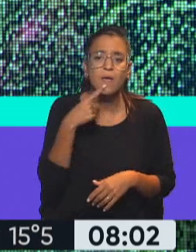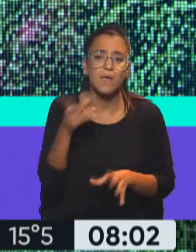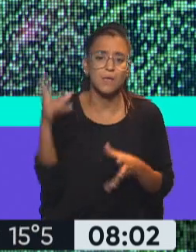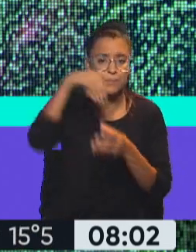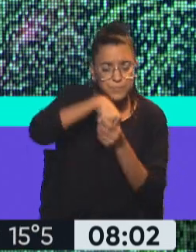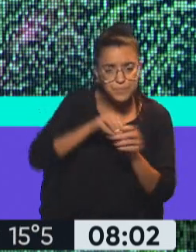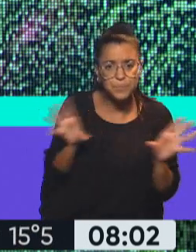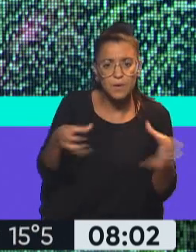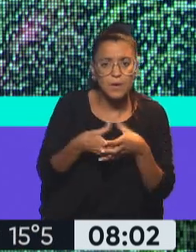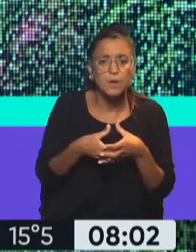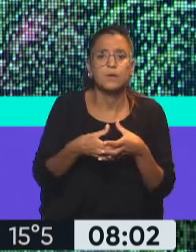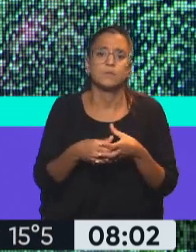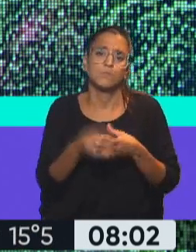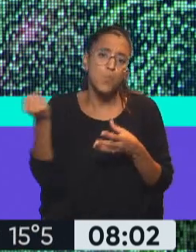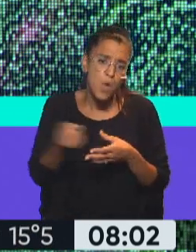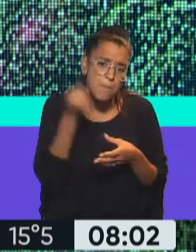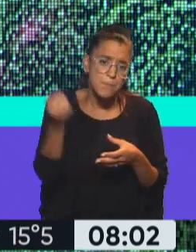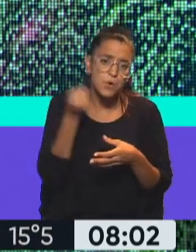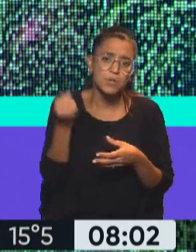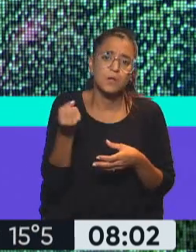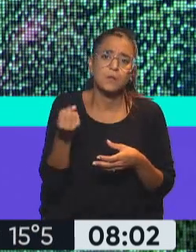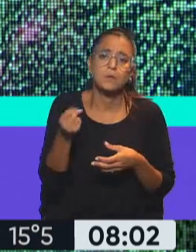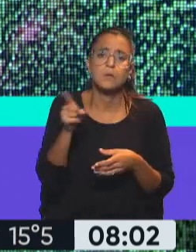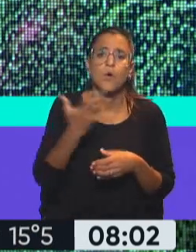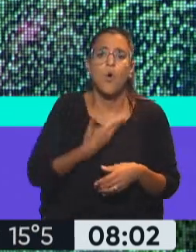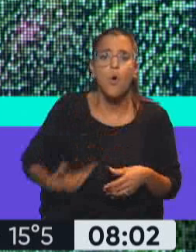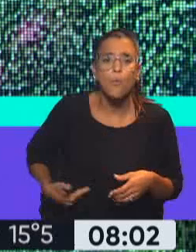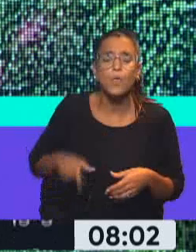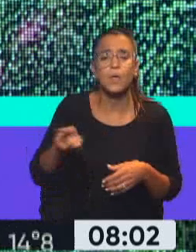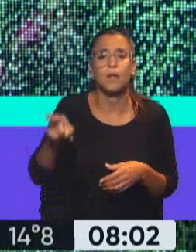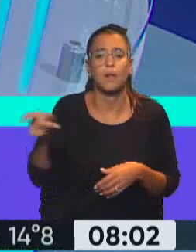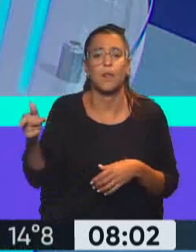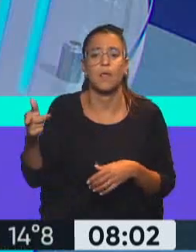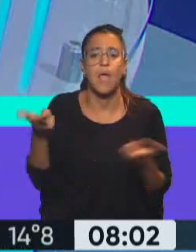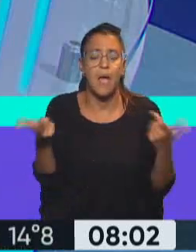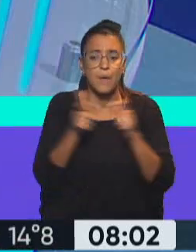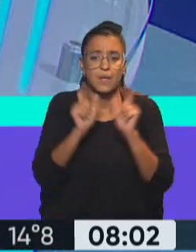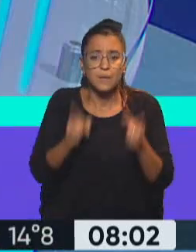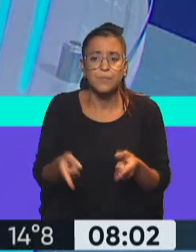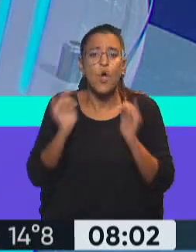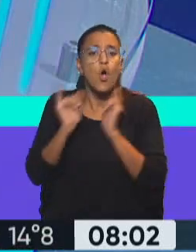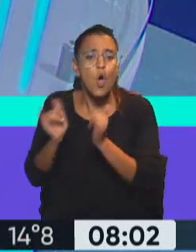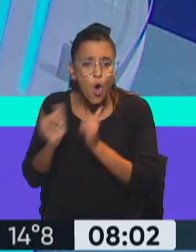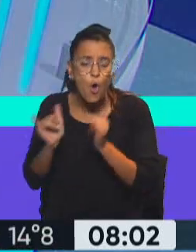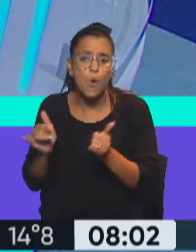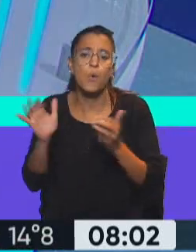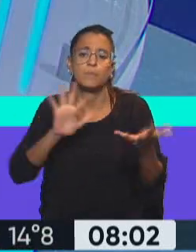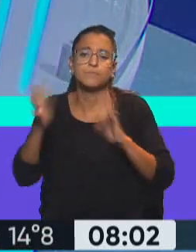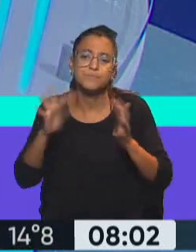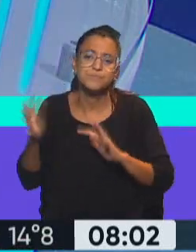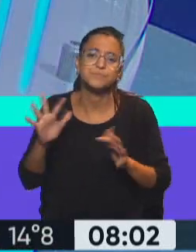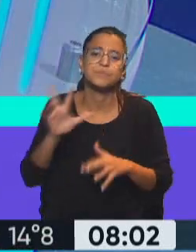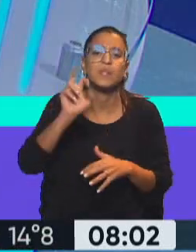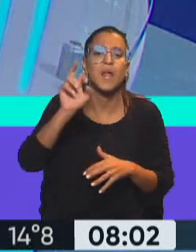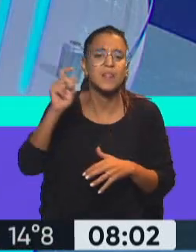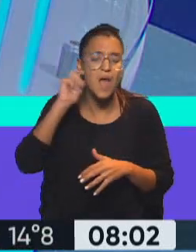parte constitutiva de este gobierno, del gabinete, y los jóvenes, que son promedian los